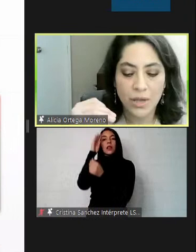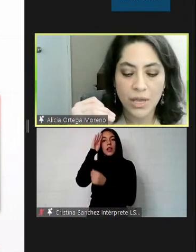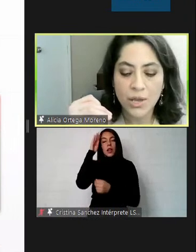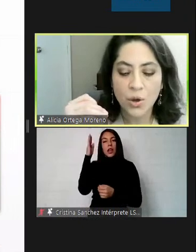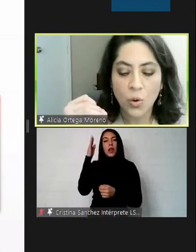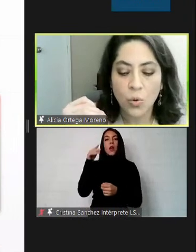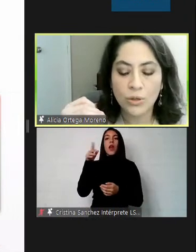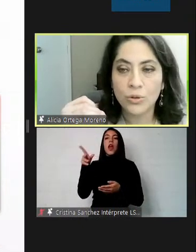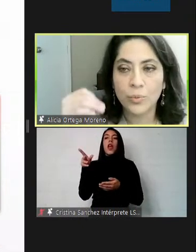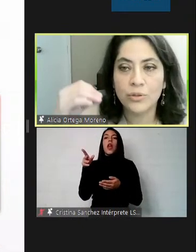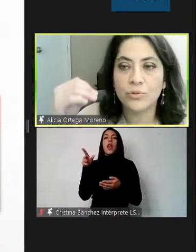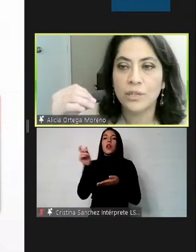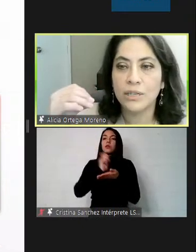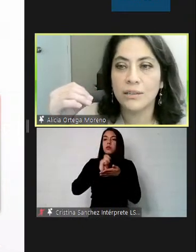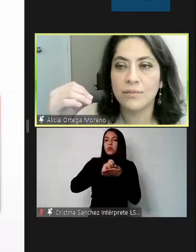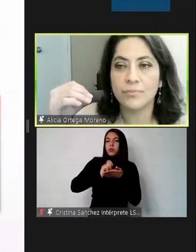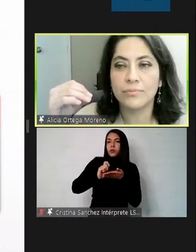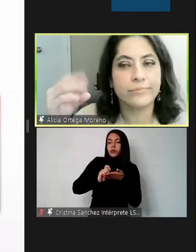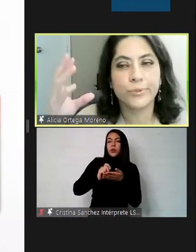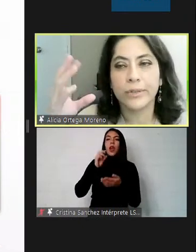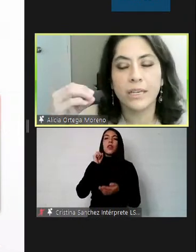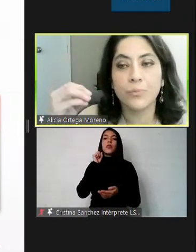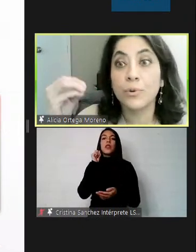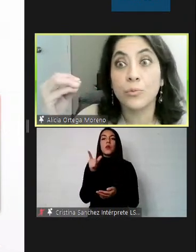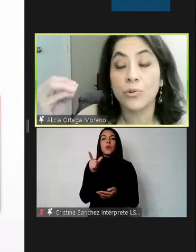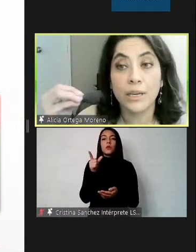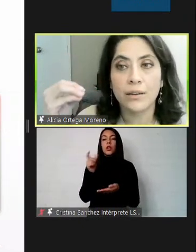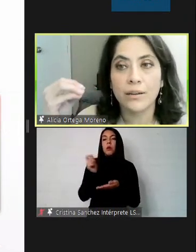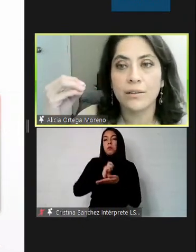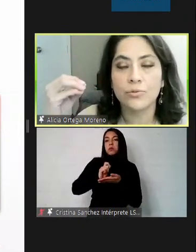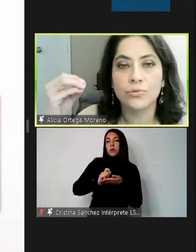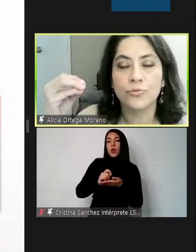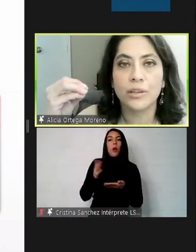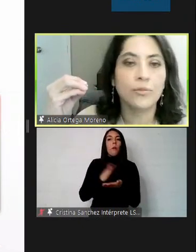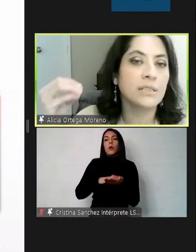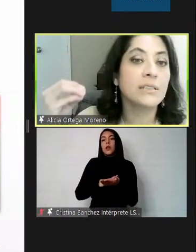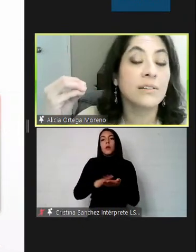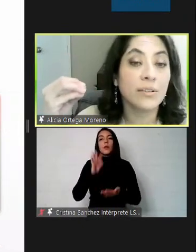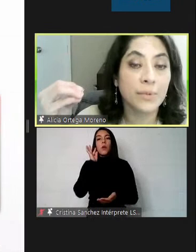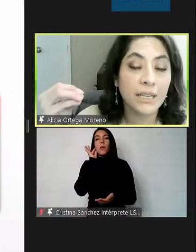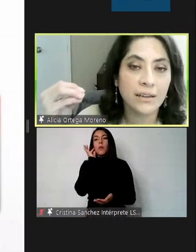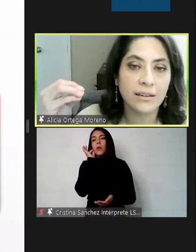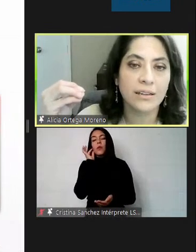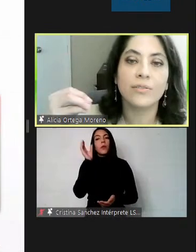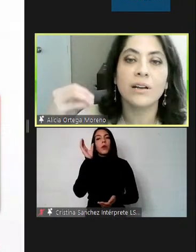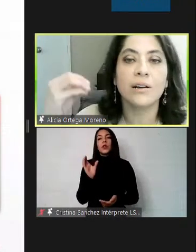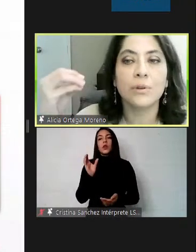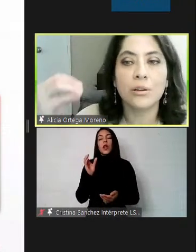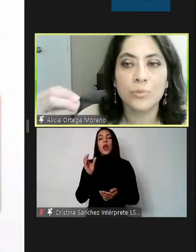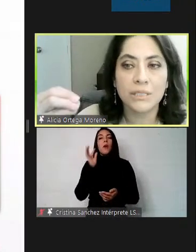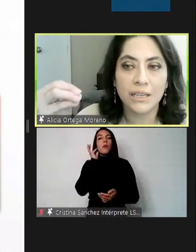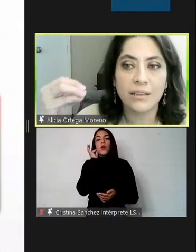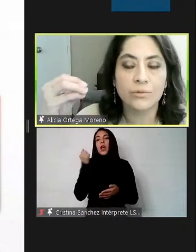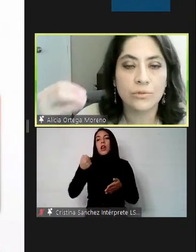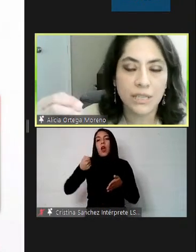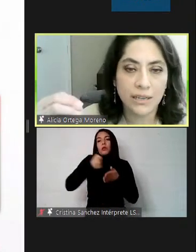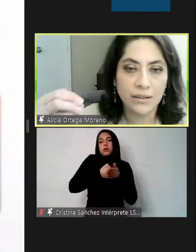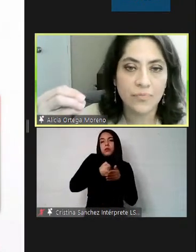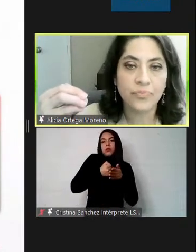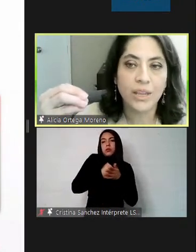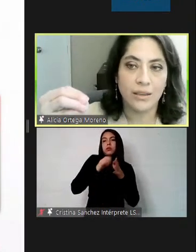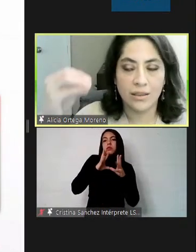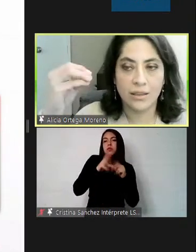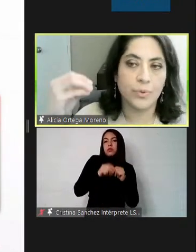denuncias. Cuando una persona, por ejemplo, una mujer, sufre de violencia intrafamiliar y va a una comisaría a